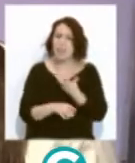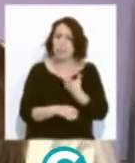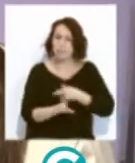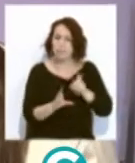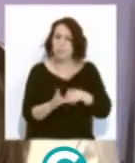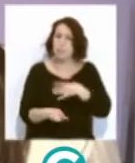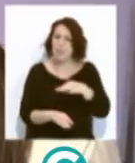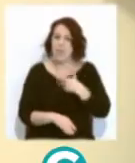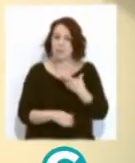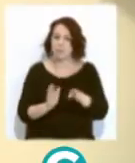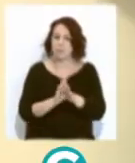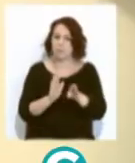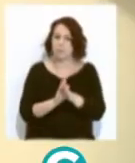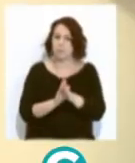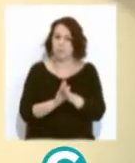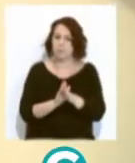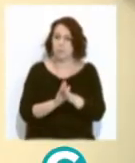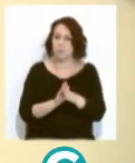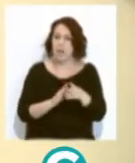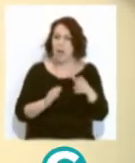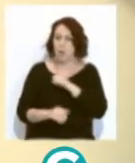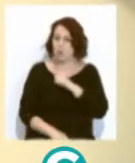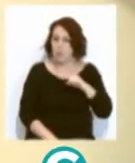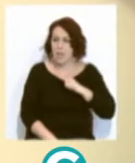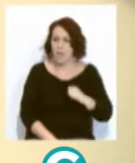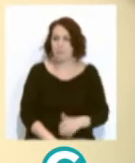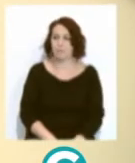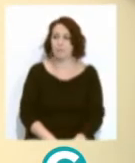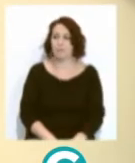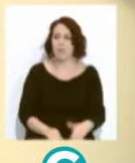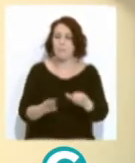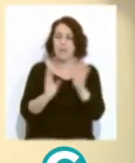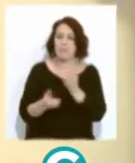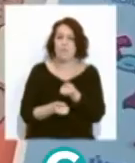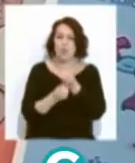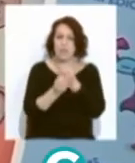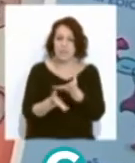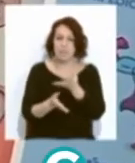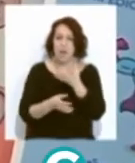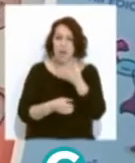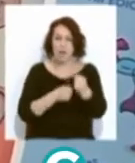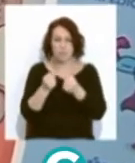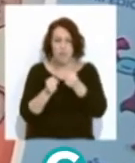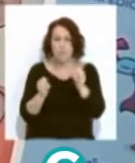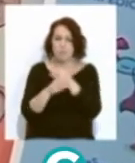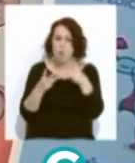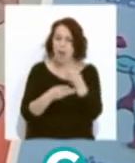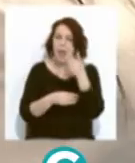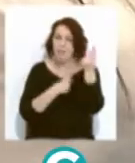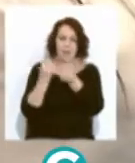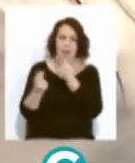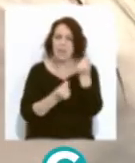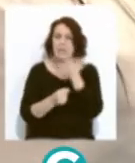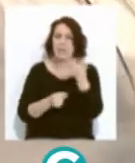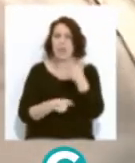y que puedan seguir manteniendo su autonomía, Mesas informativas, carrera virtual, un baile en la Plaza de